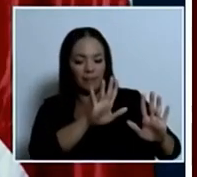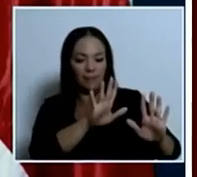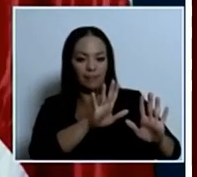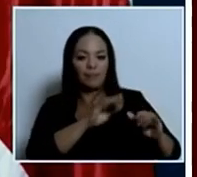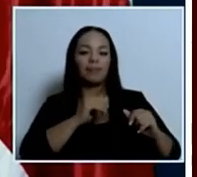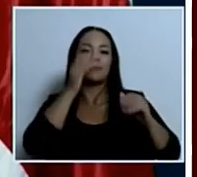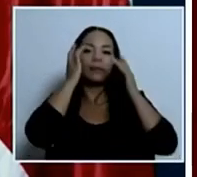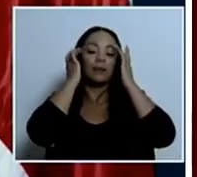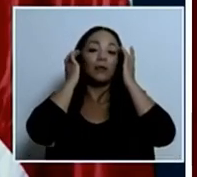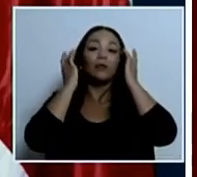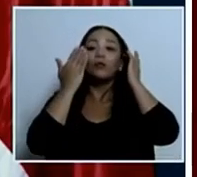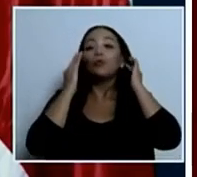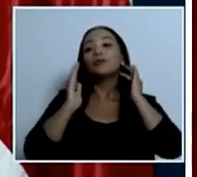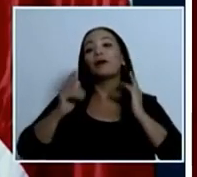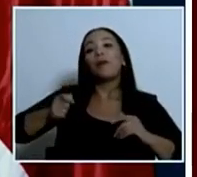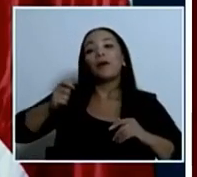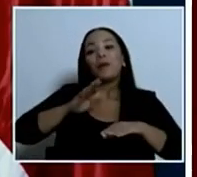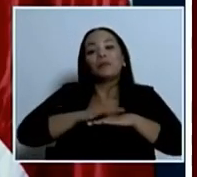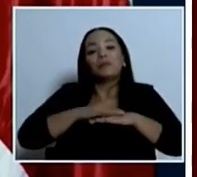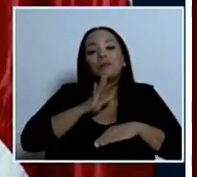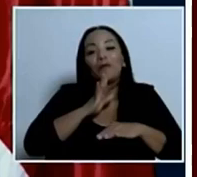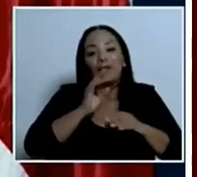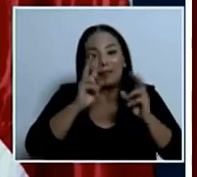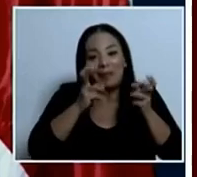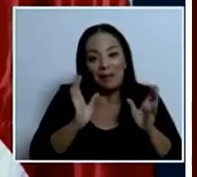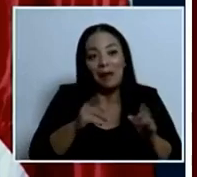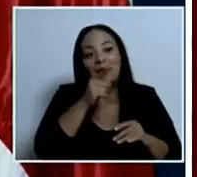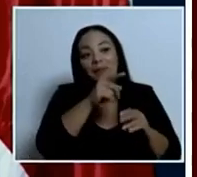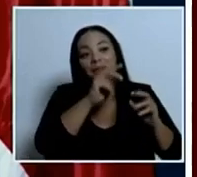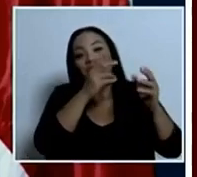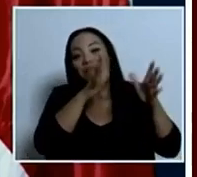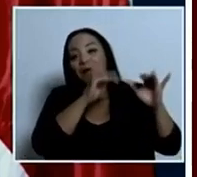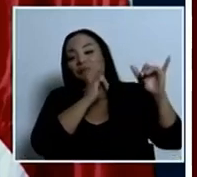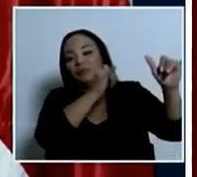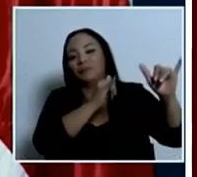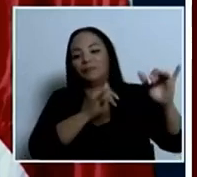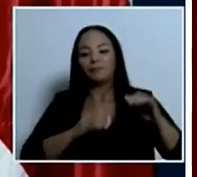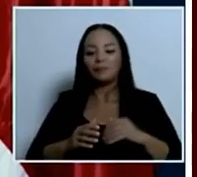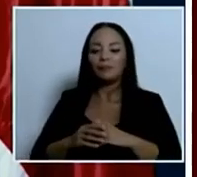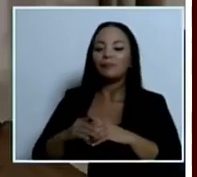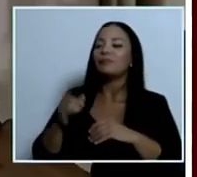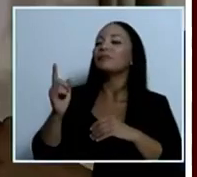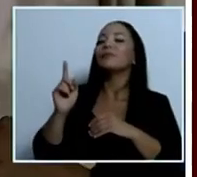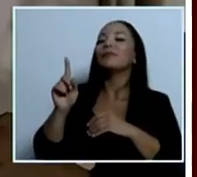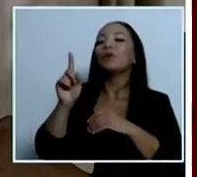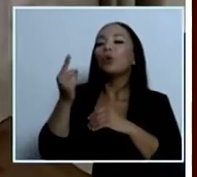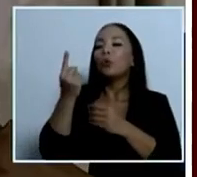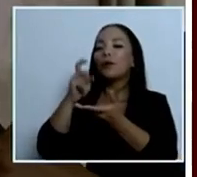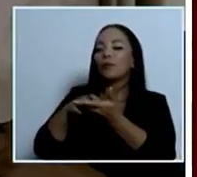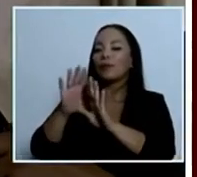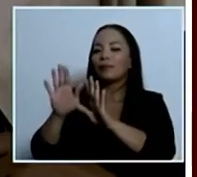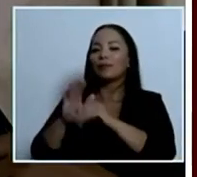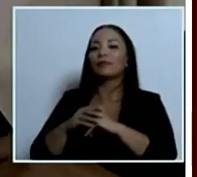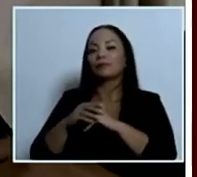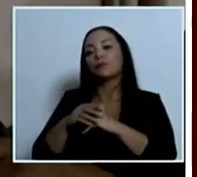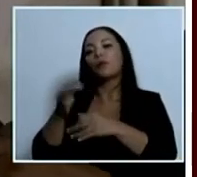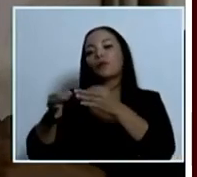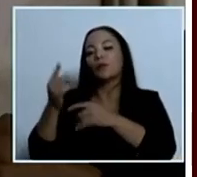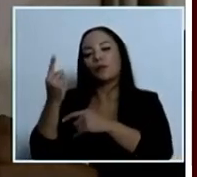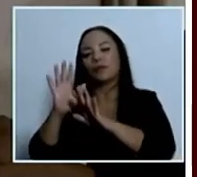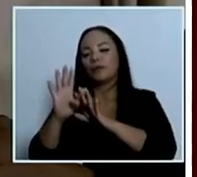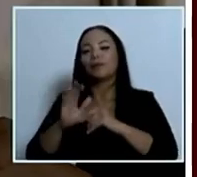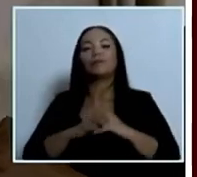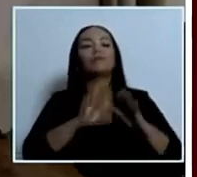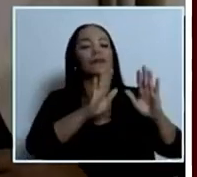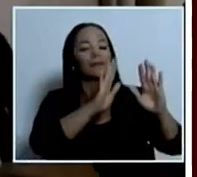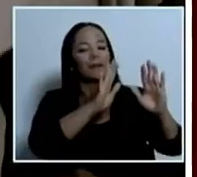dejarían hablar al respecto pero le voy a decir dos cosas uno solo hay una deuda que está judicializada por aquello es la no no